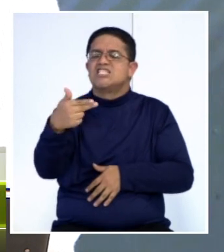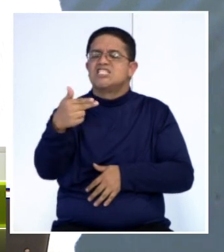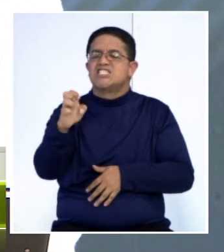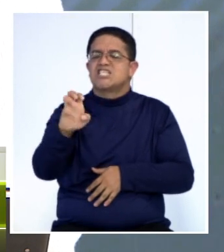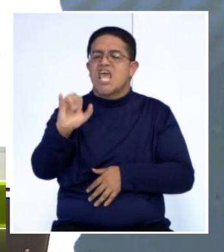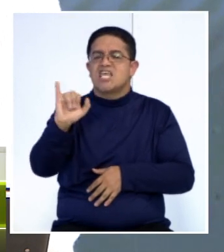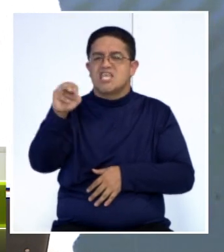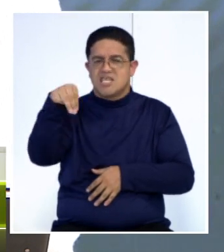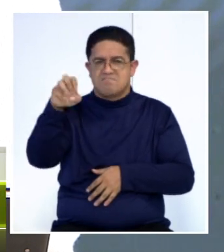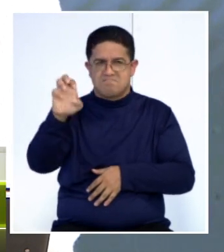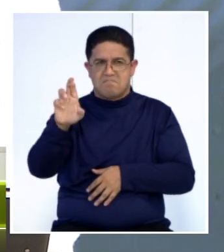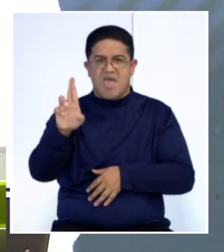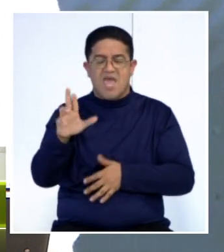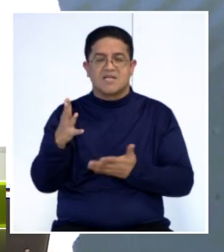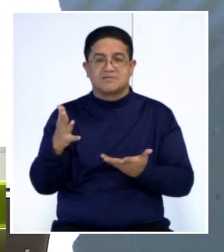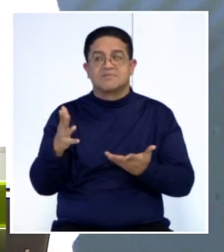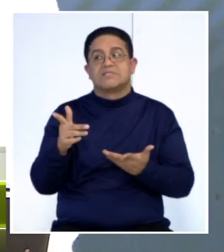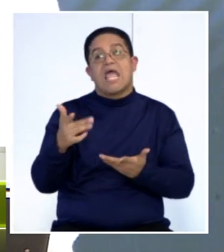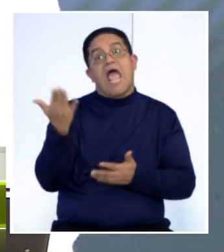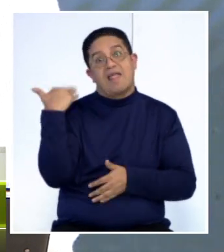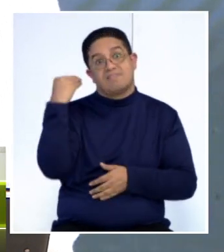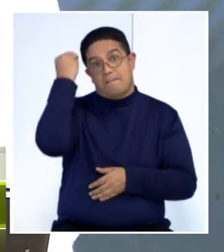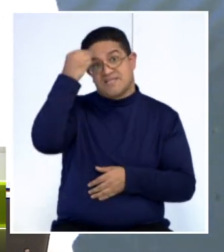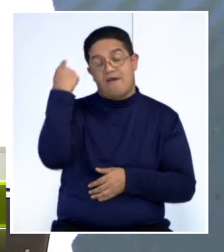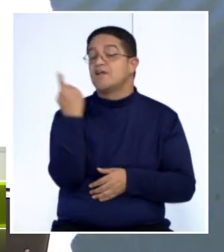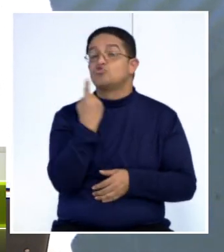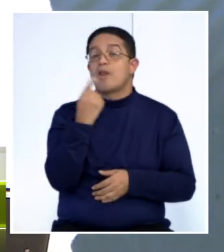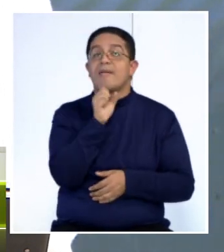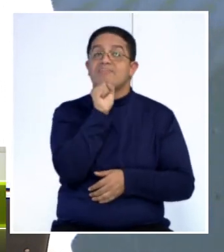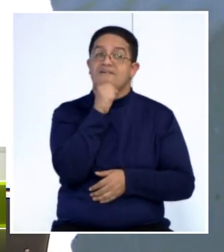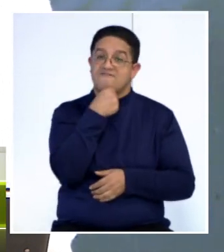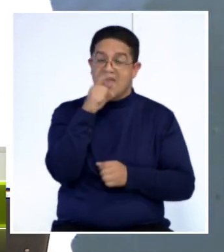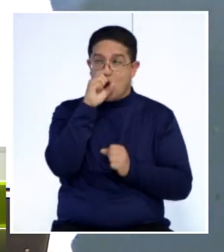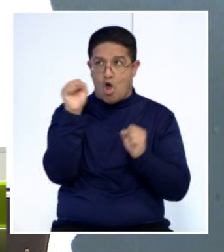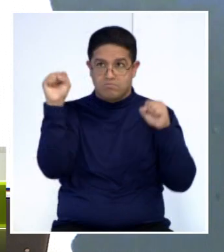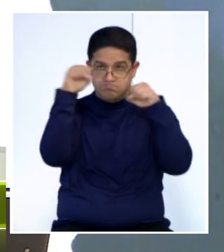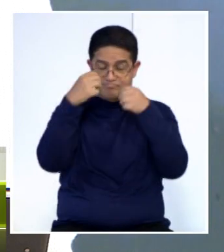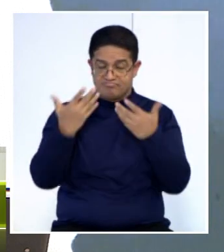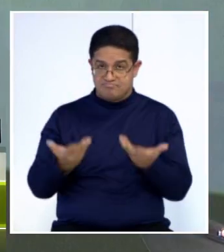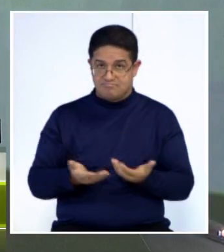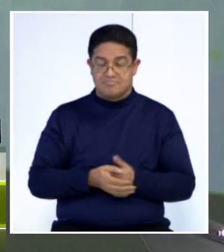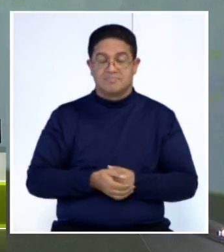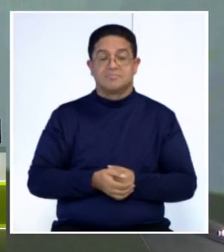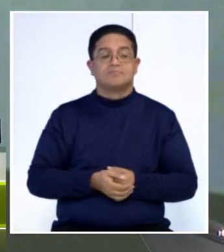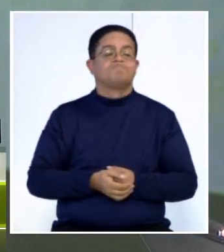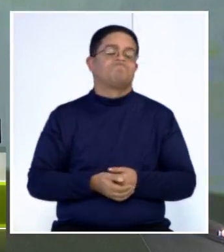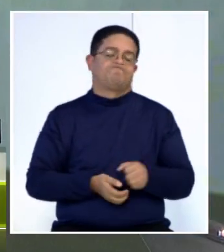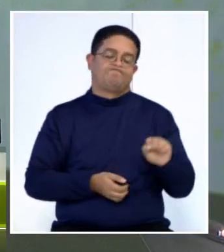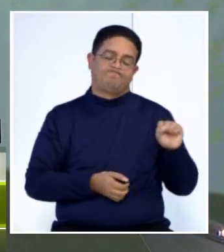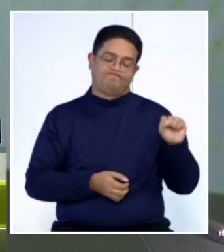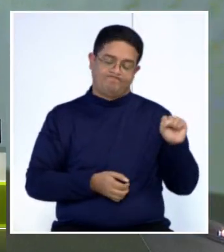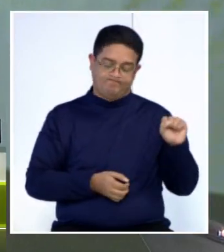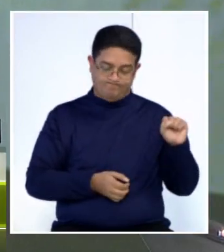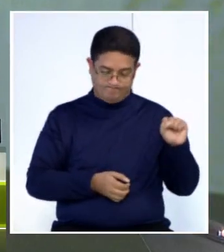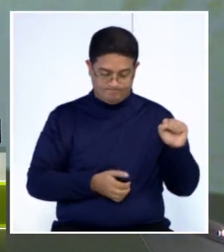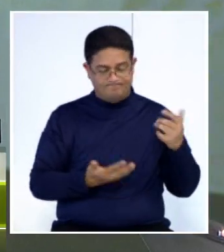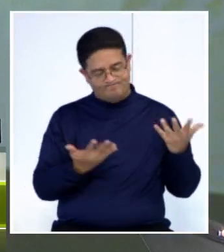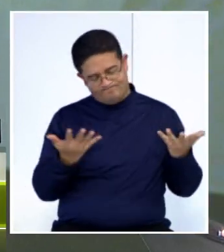es una patología considerada senil o una persona mayor o en edad avanzada. Sí, hay un